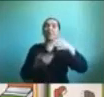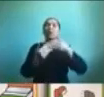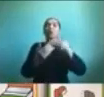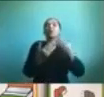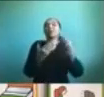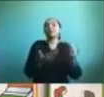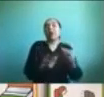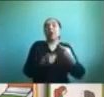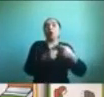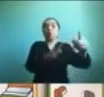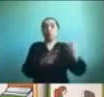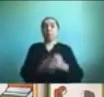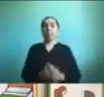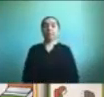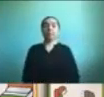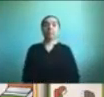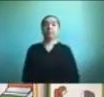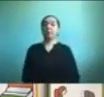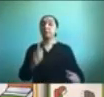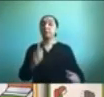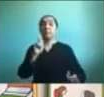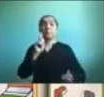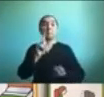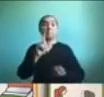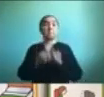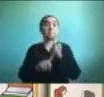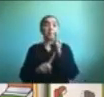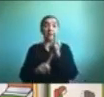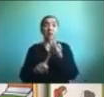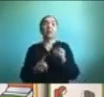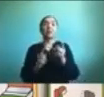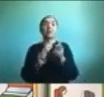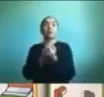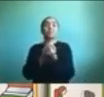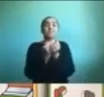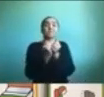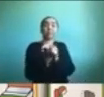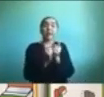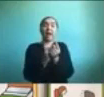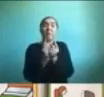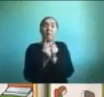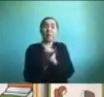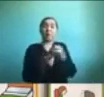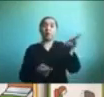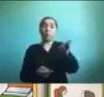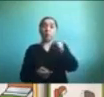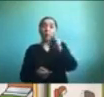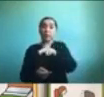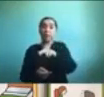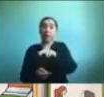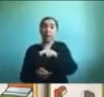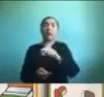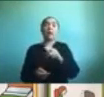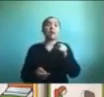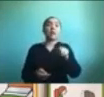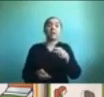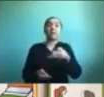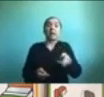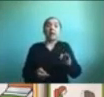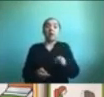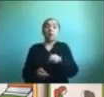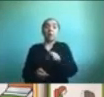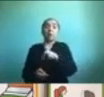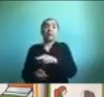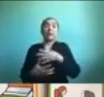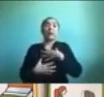Entonces lo primero es ajustar esta nueva rutina esta no es una rutina que deben pensar a los padres y